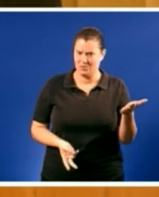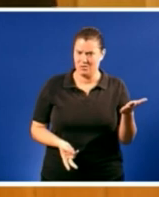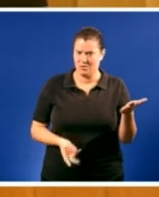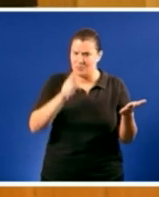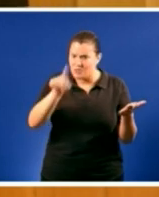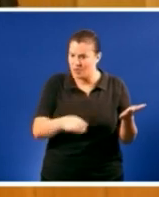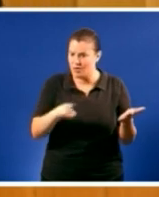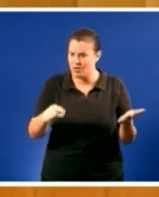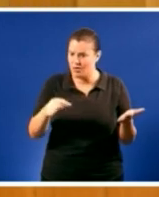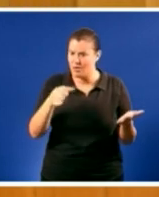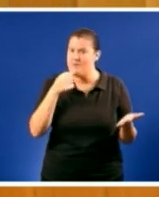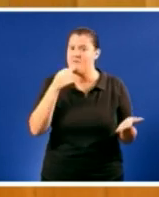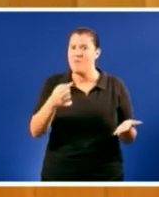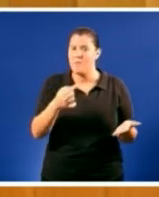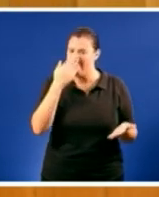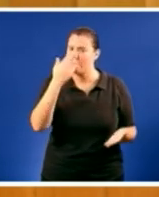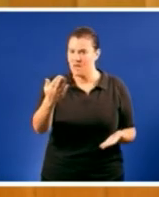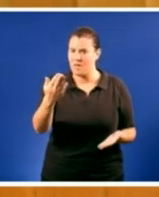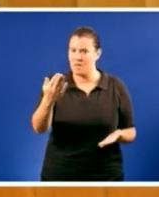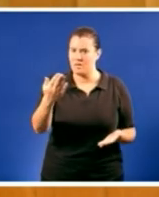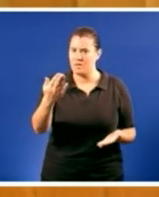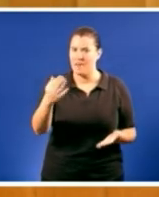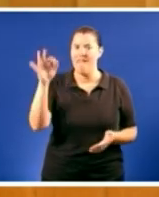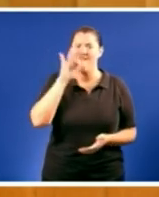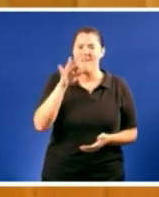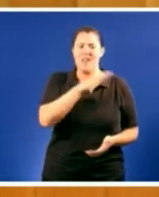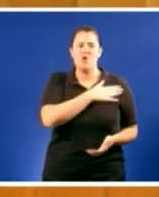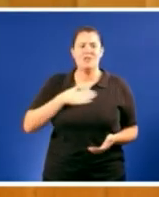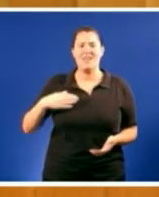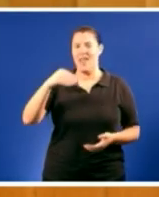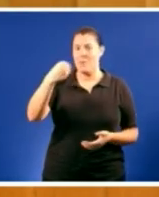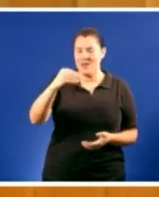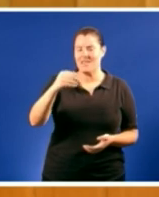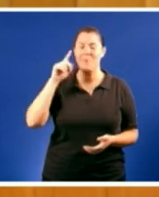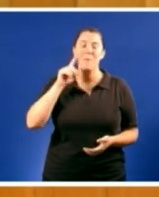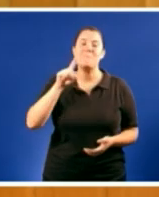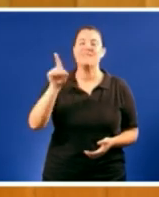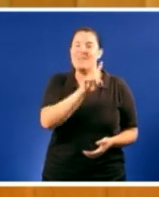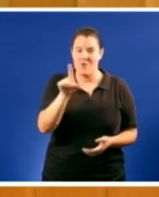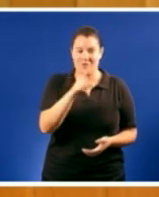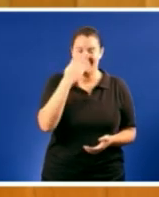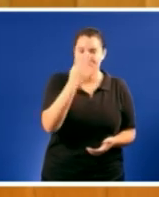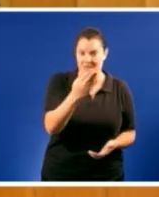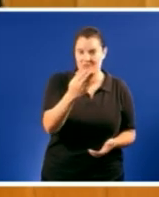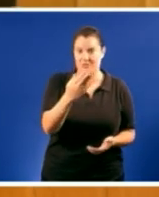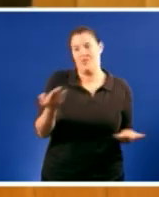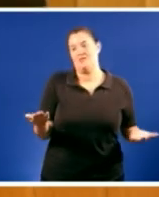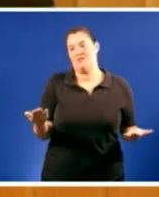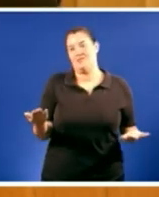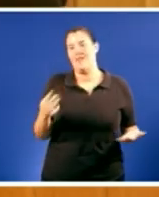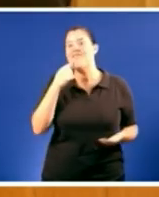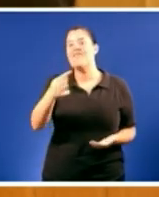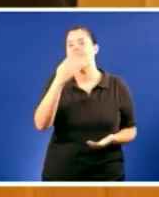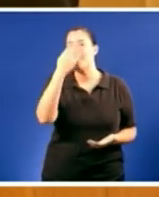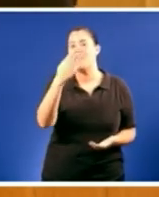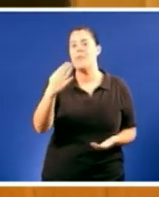diga a verdade os galegos queren un presidente que non llesminta diga a verdade por favor vostede leo a